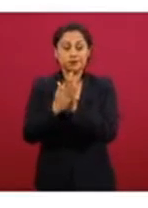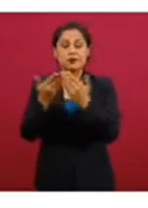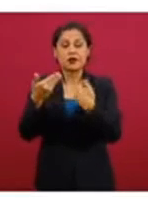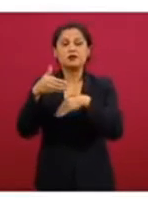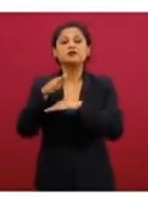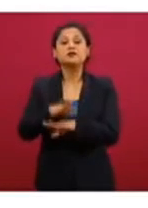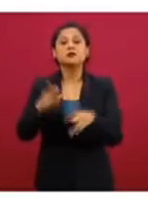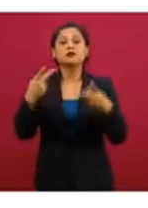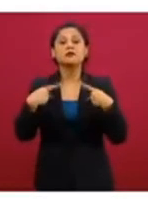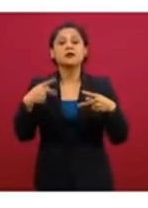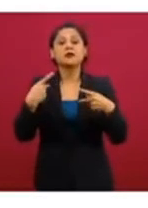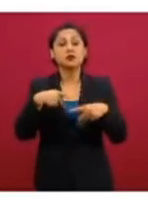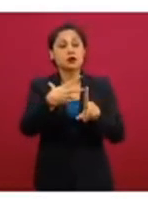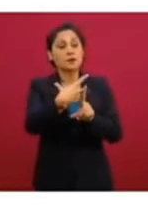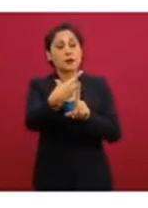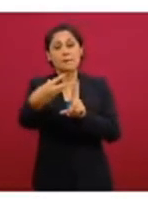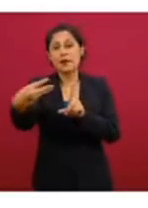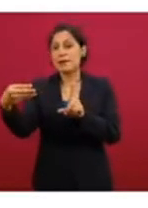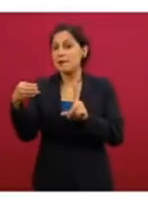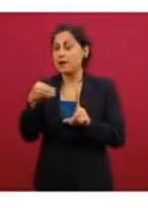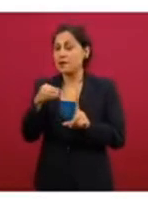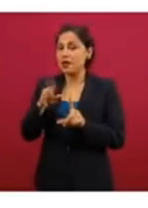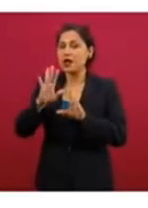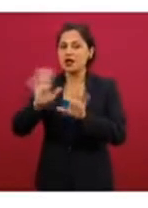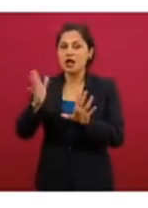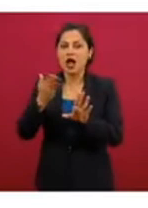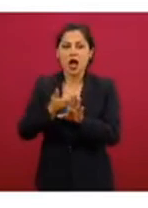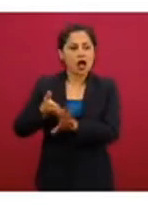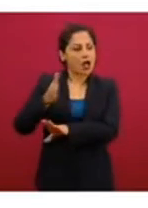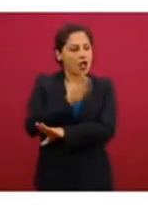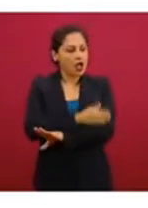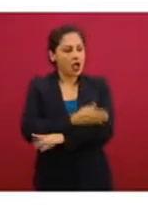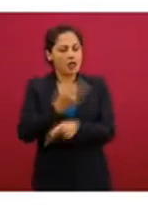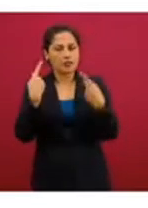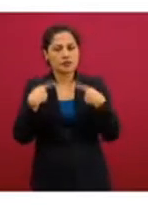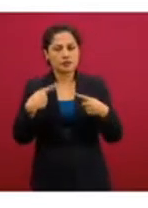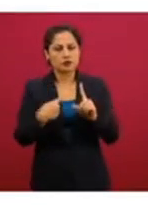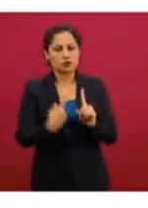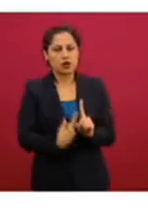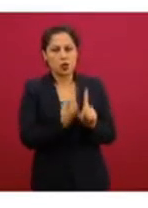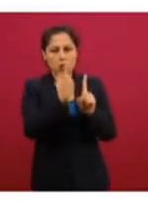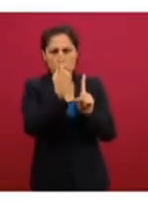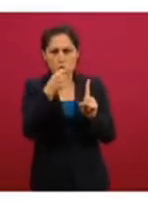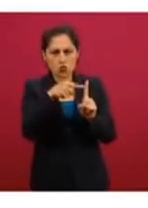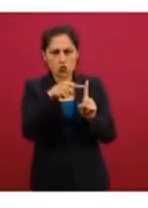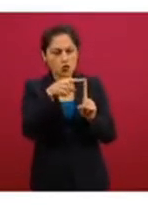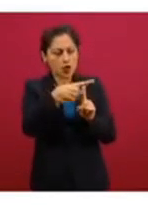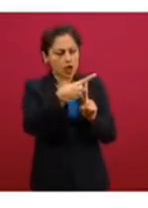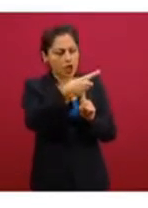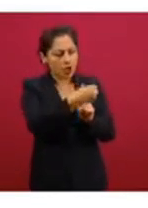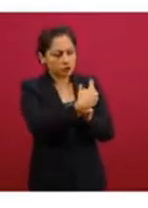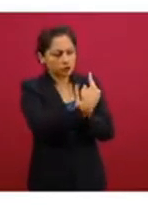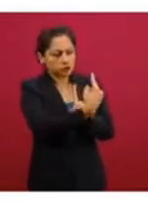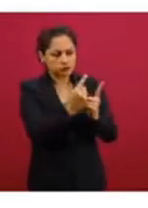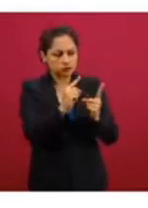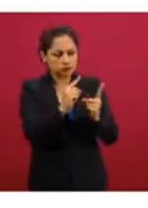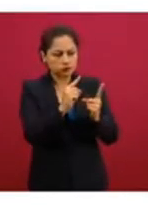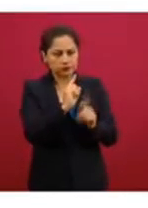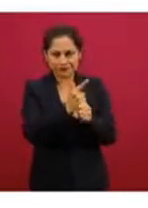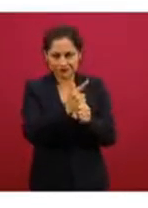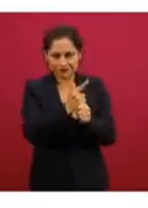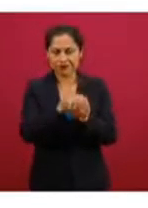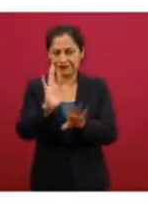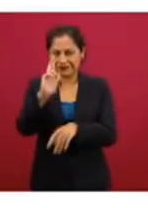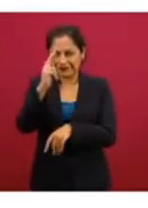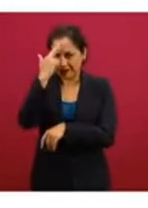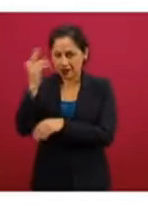identificados como brotes porque se puede rastrear o trazar los contagios. Habíamos dicho que desde la fase dos